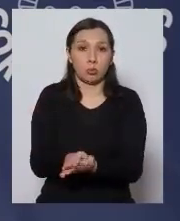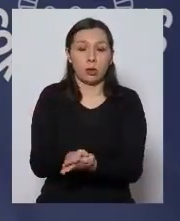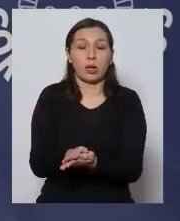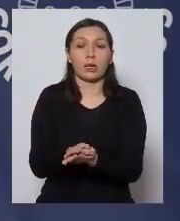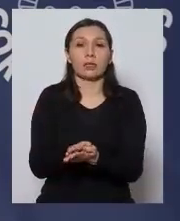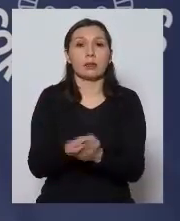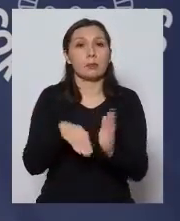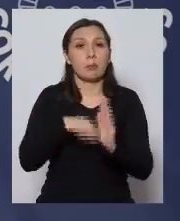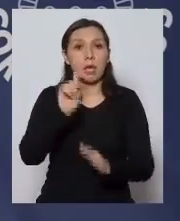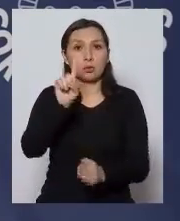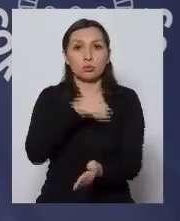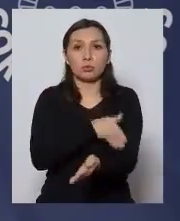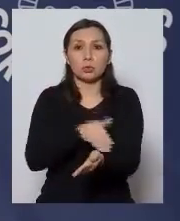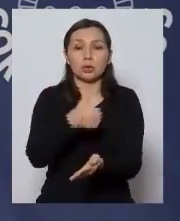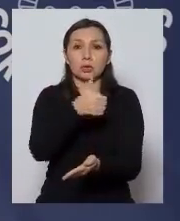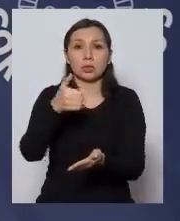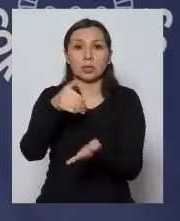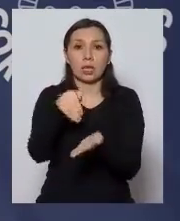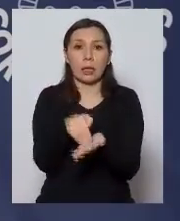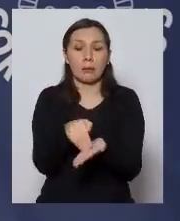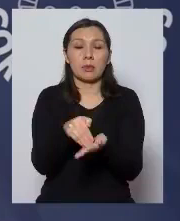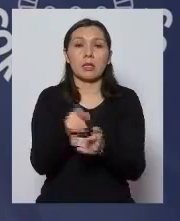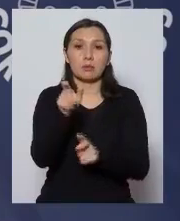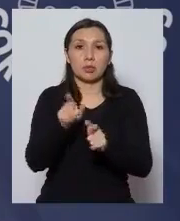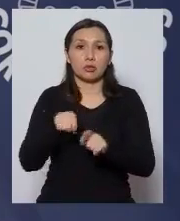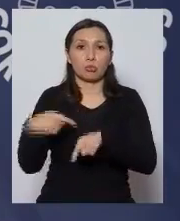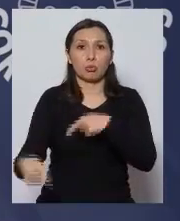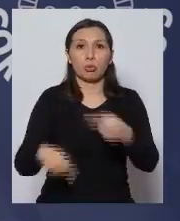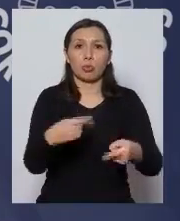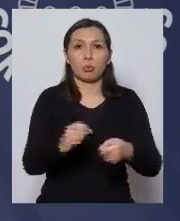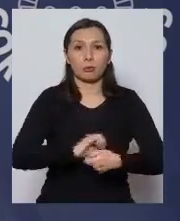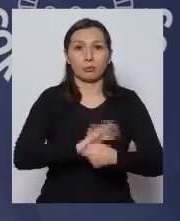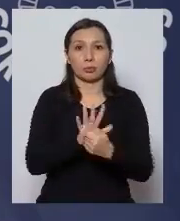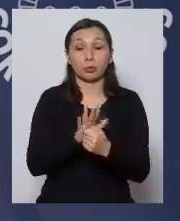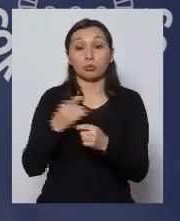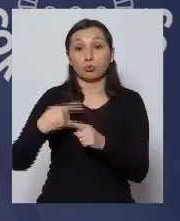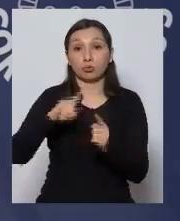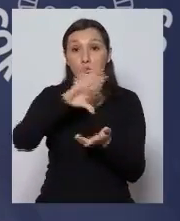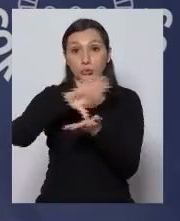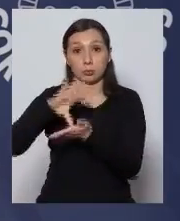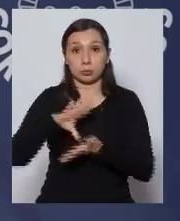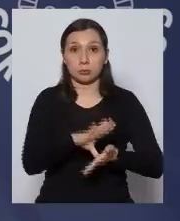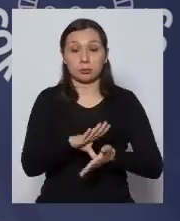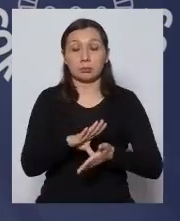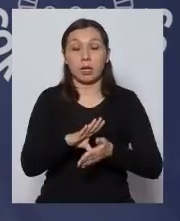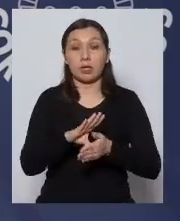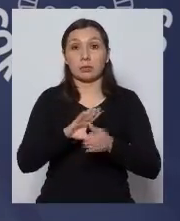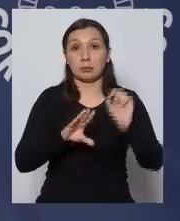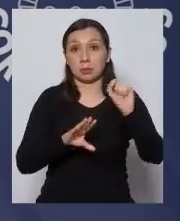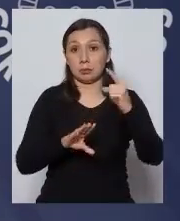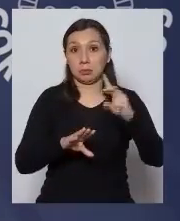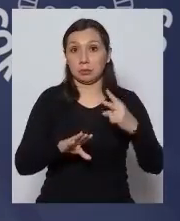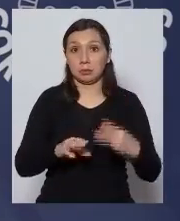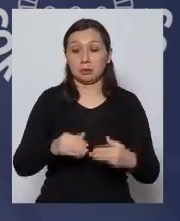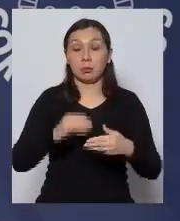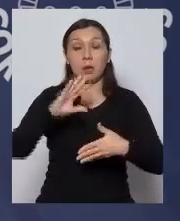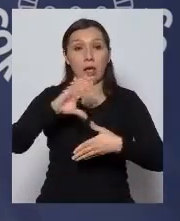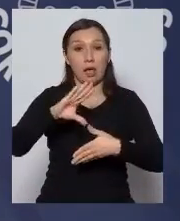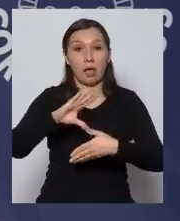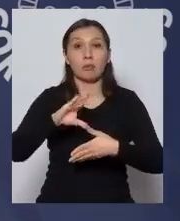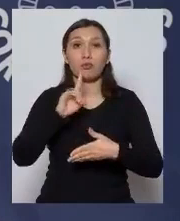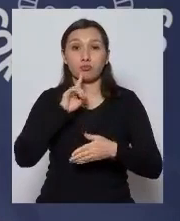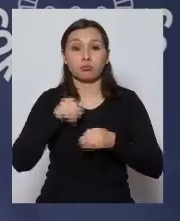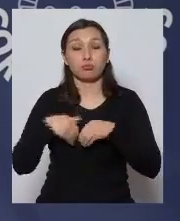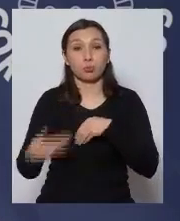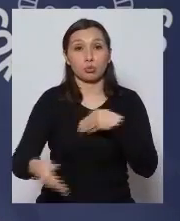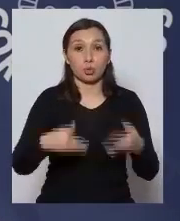más de 1.600.000 contagiados. Y los otros países que lideran en las Américas la situación de